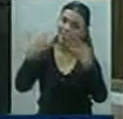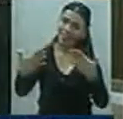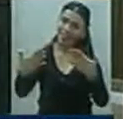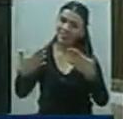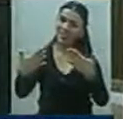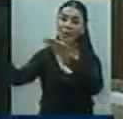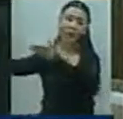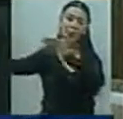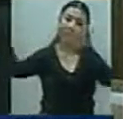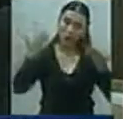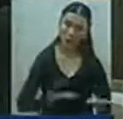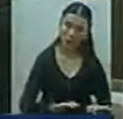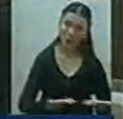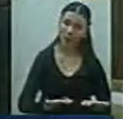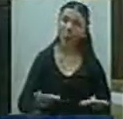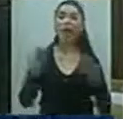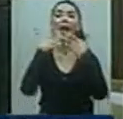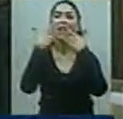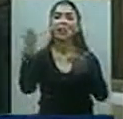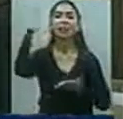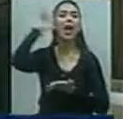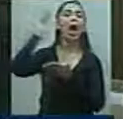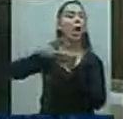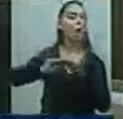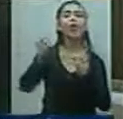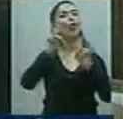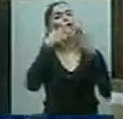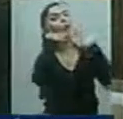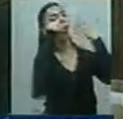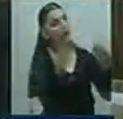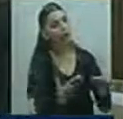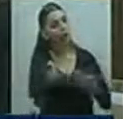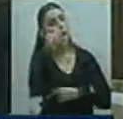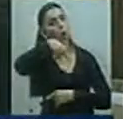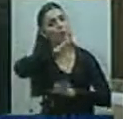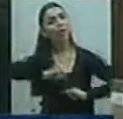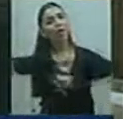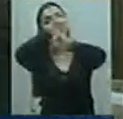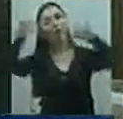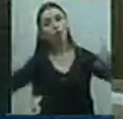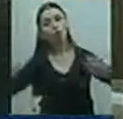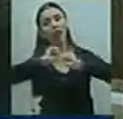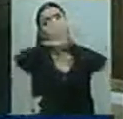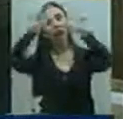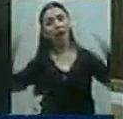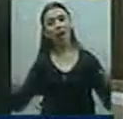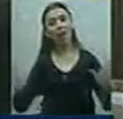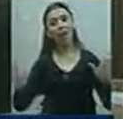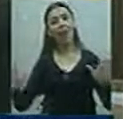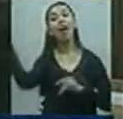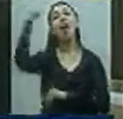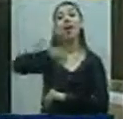tiempito para esta nota. Muchísimas gracias, doctora, como siempre. Gracias a ustedes para haber podido aclarar esto y que